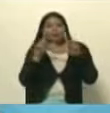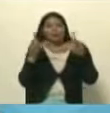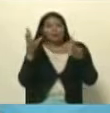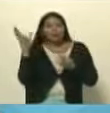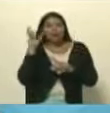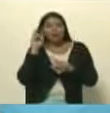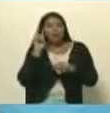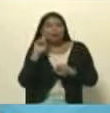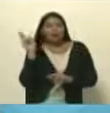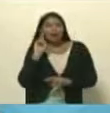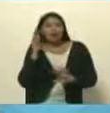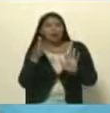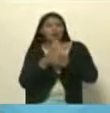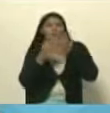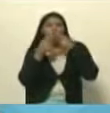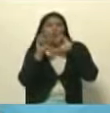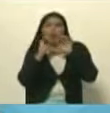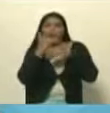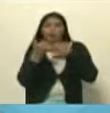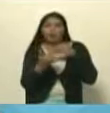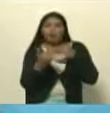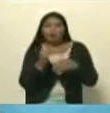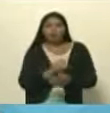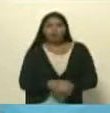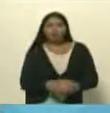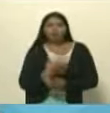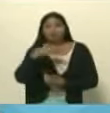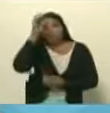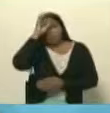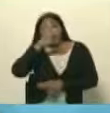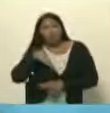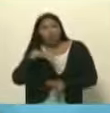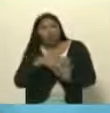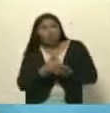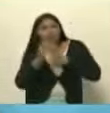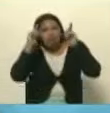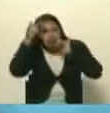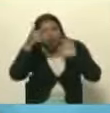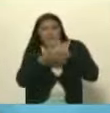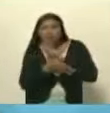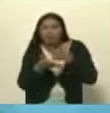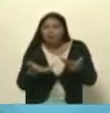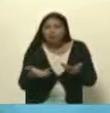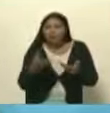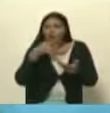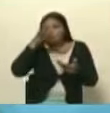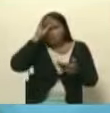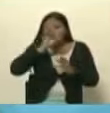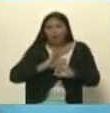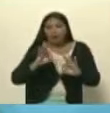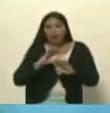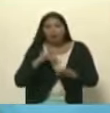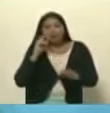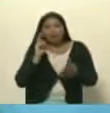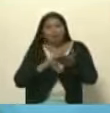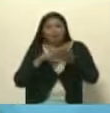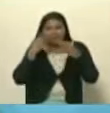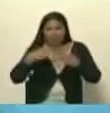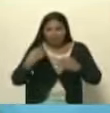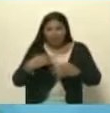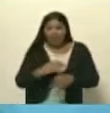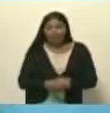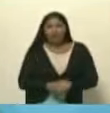escuchábamos en la radio era otra programación pero no se sabía dónde estaba el comandante Chávez ni lo que iba a ocurrir y lo que sí se supo fue del